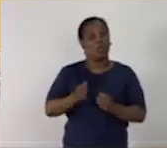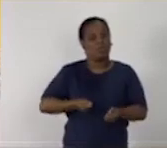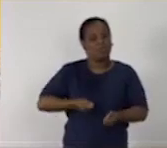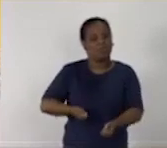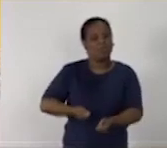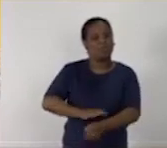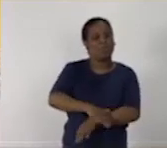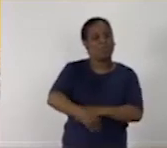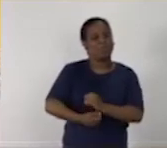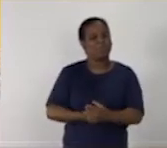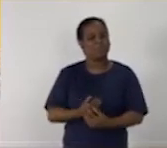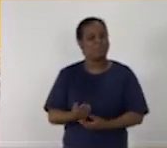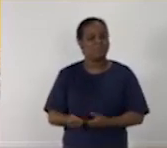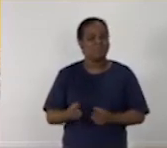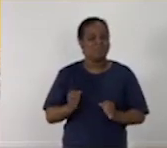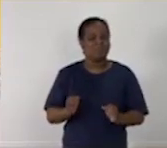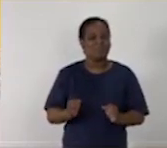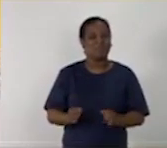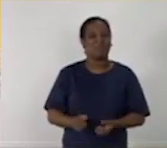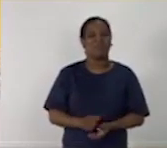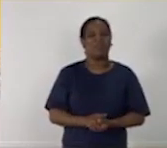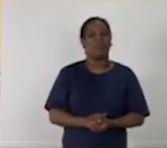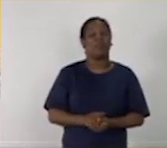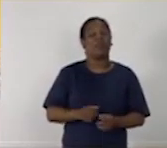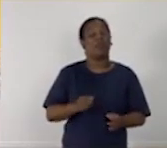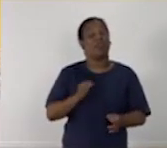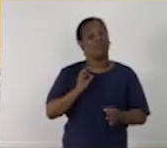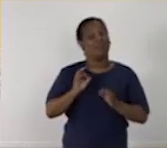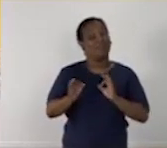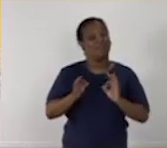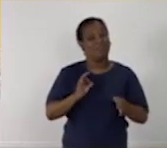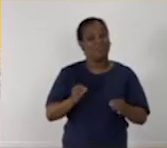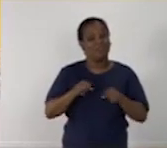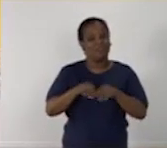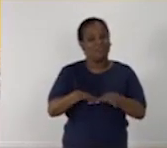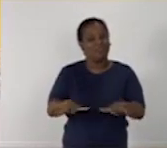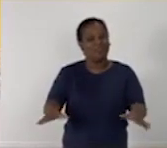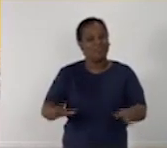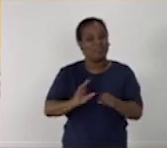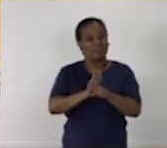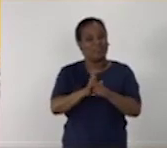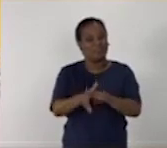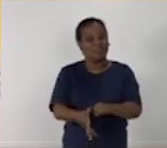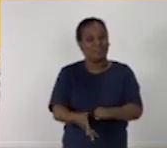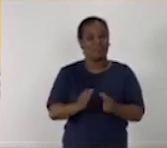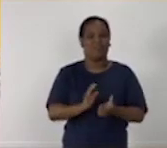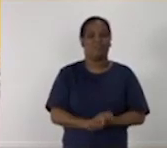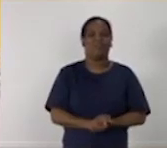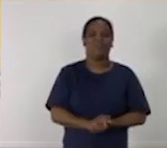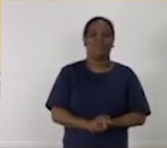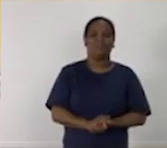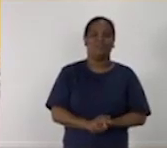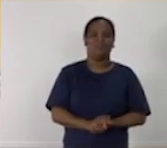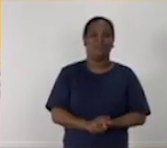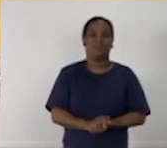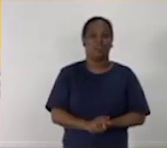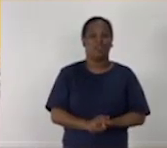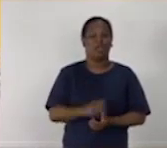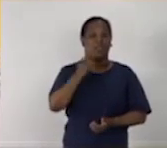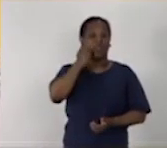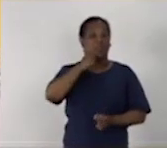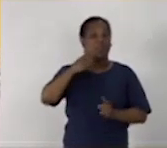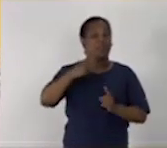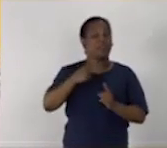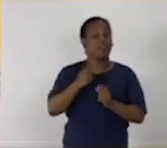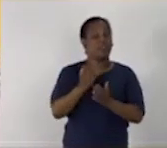aconsejables para evitar el contagio y la propagación del COVID-19. Miren, además de estudiar,